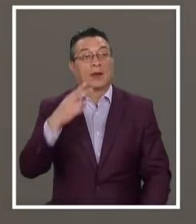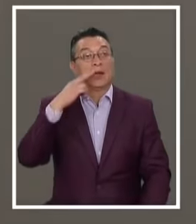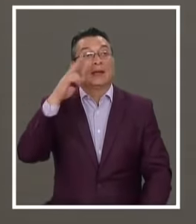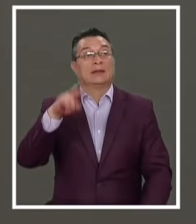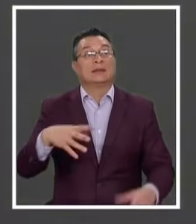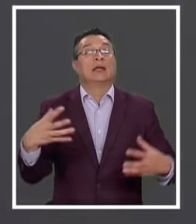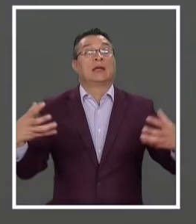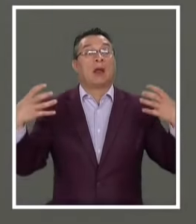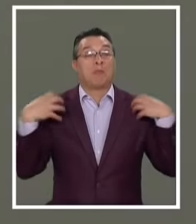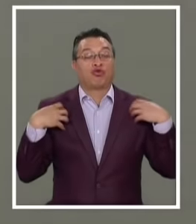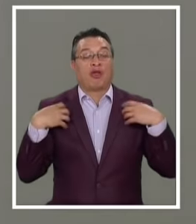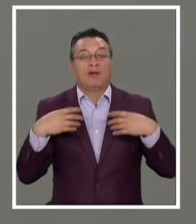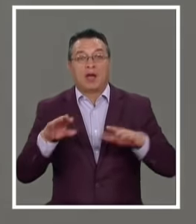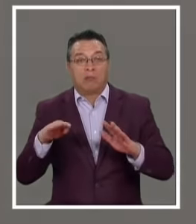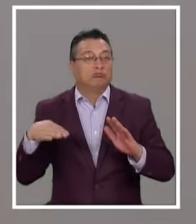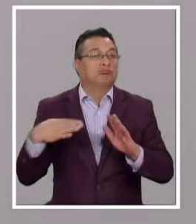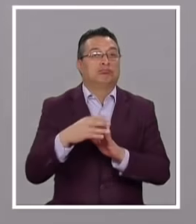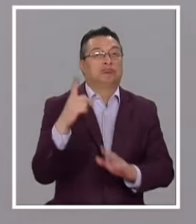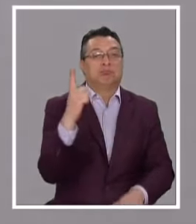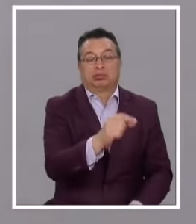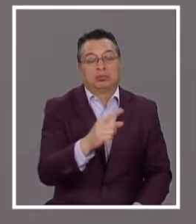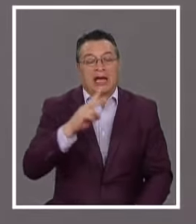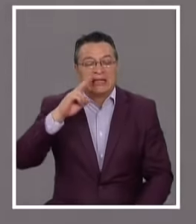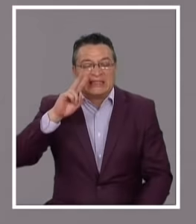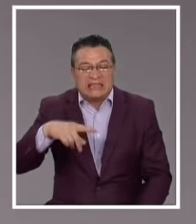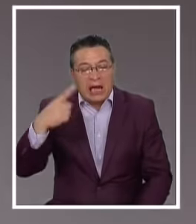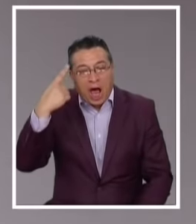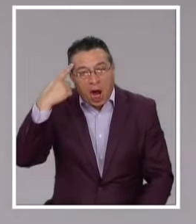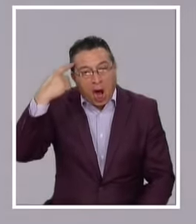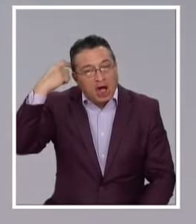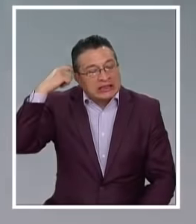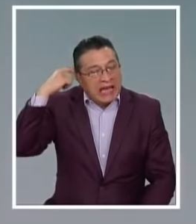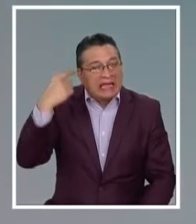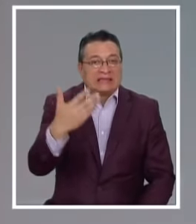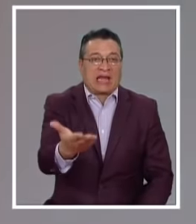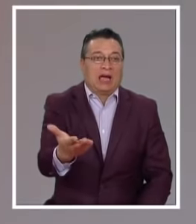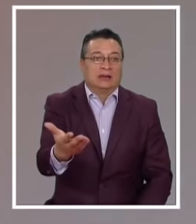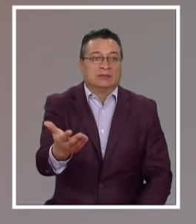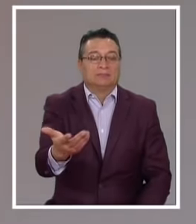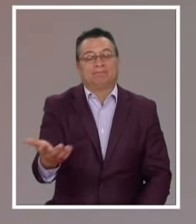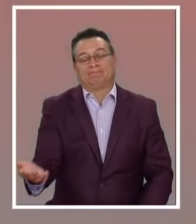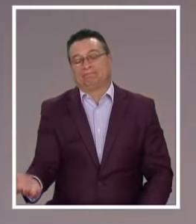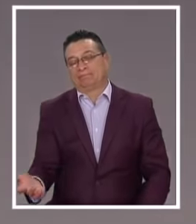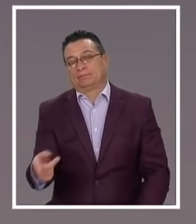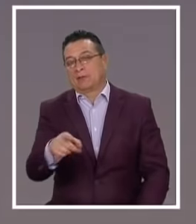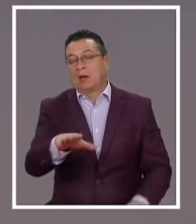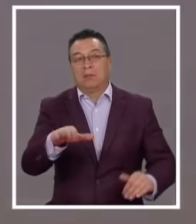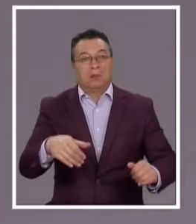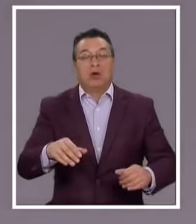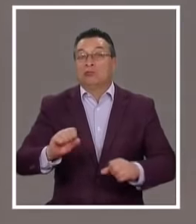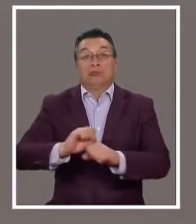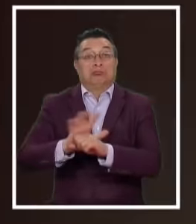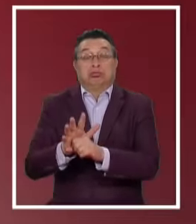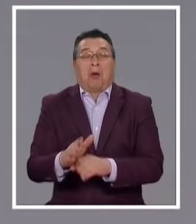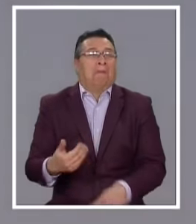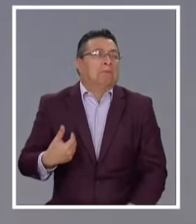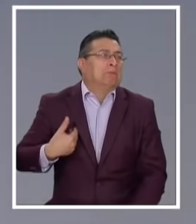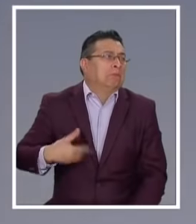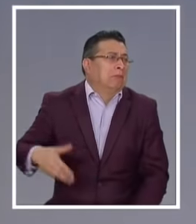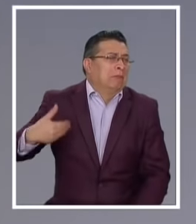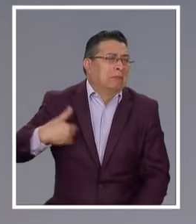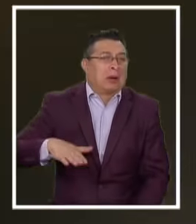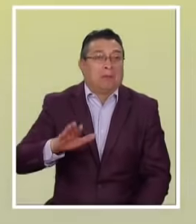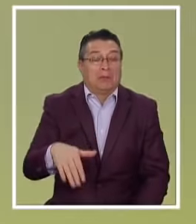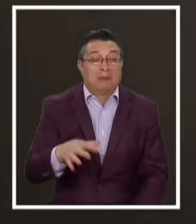Irresponsabilidad O inconsciencia Juzgue usted Lo cierto Es que en plena Pandemia Aún hay quienes No miden Consecuencia